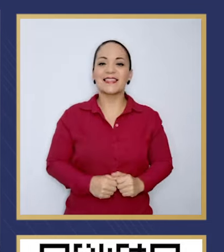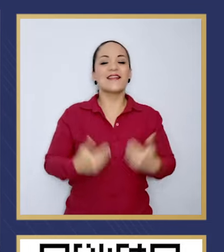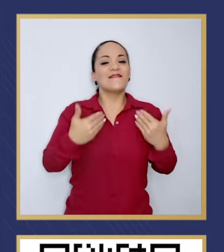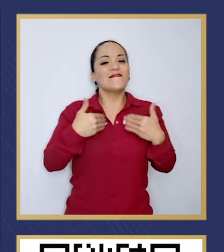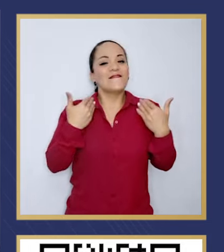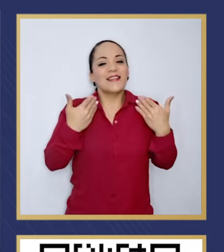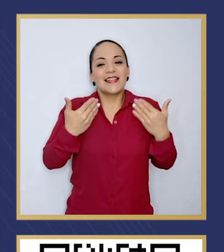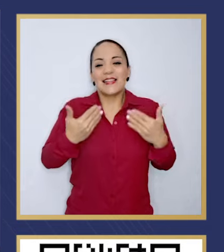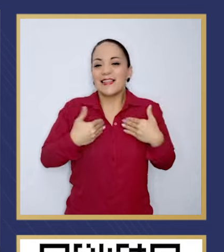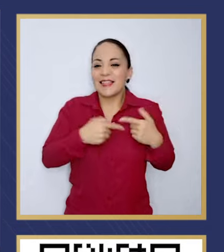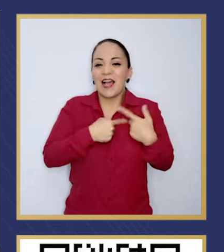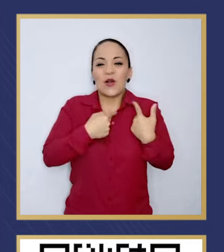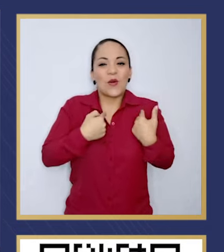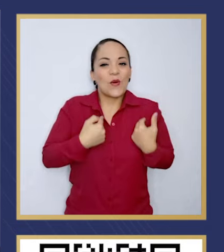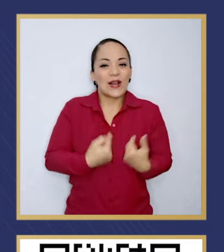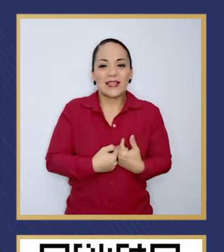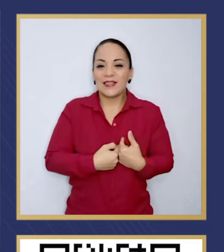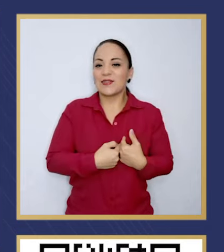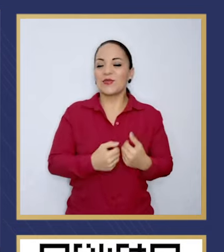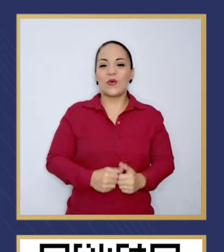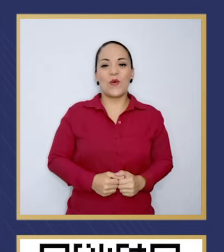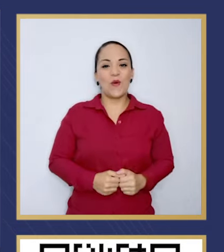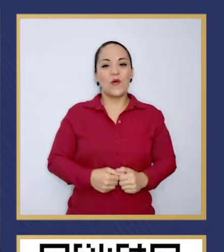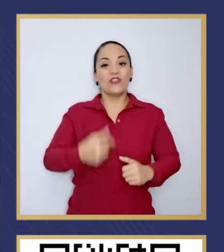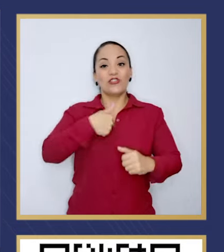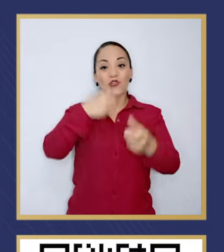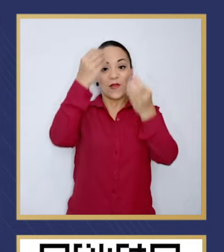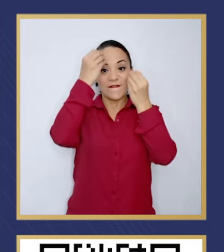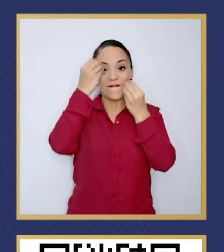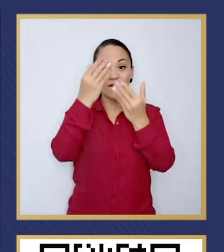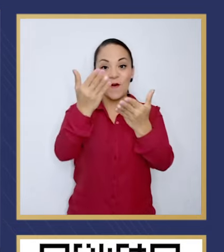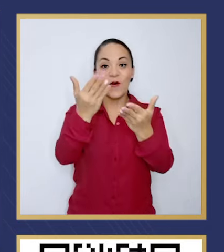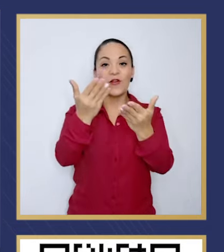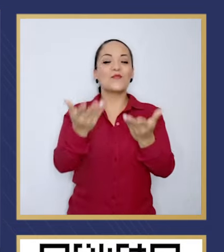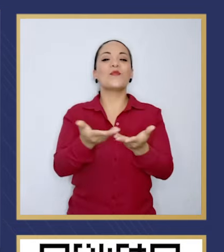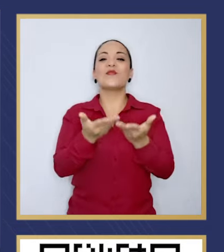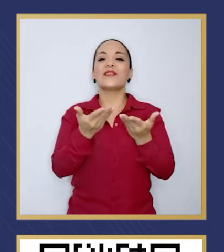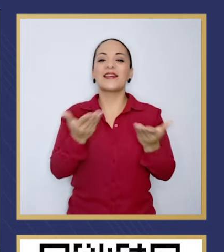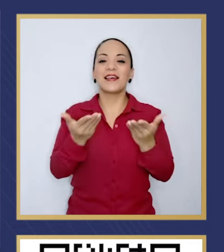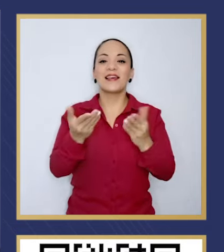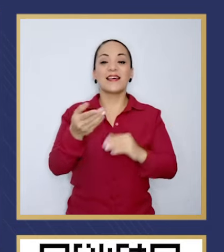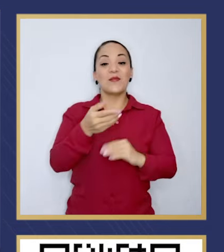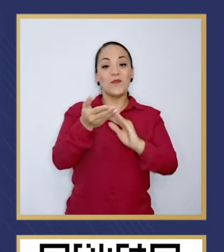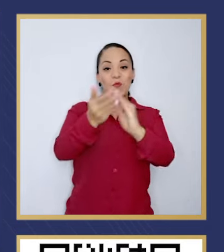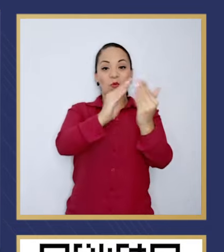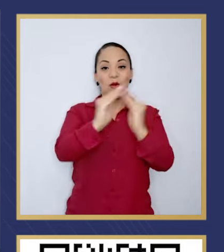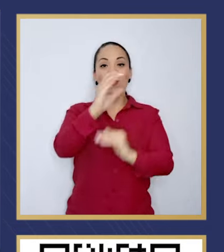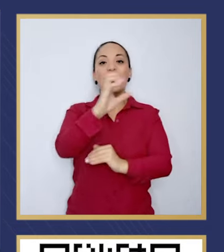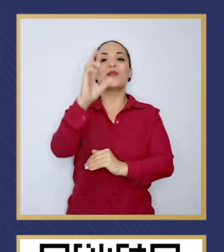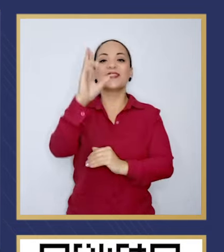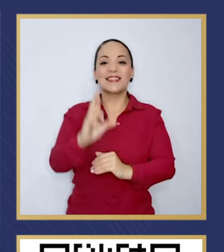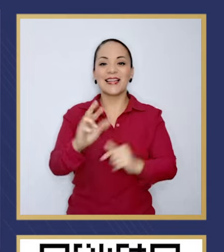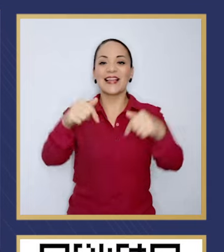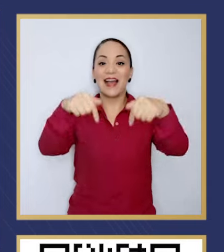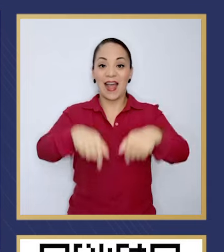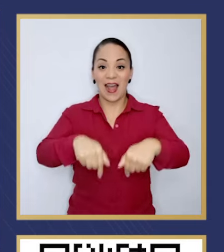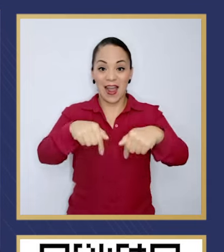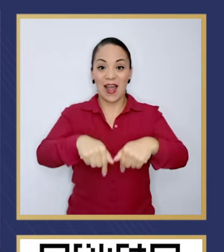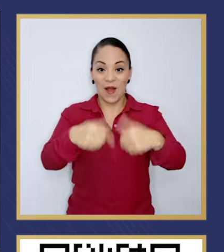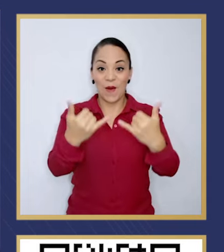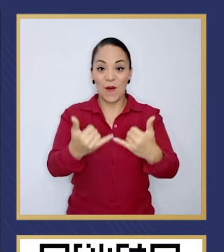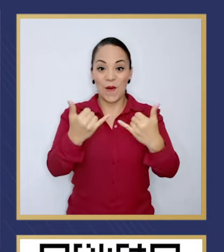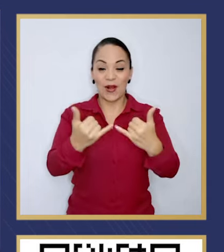felicidad en el corazón que les informo que el pueblo de Costa Rica hoy